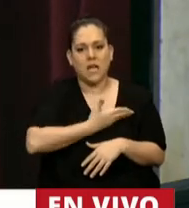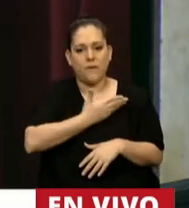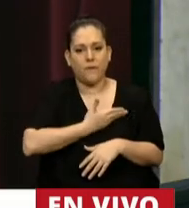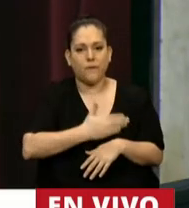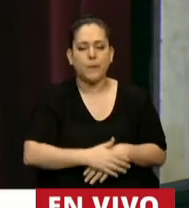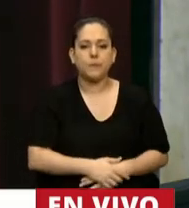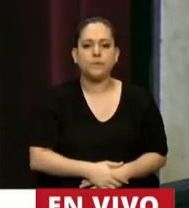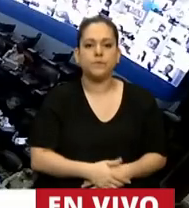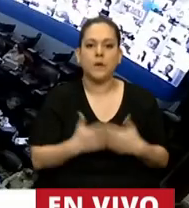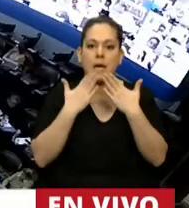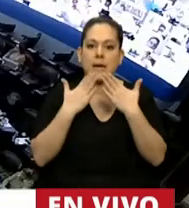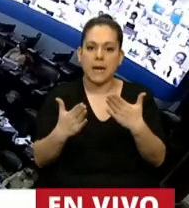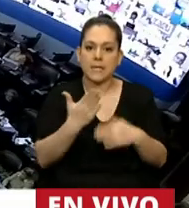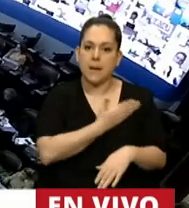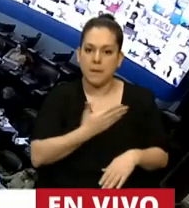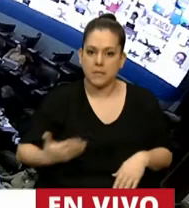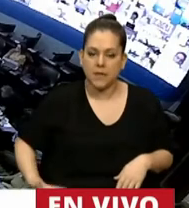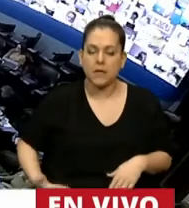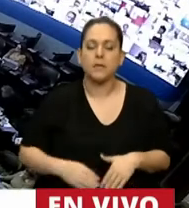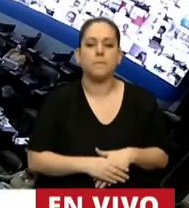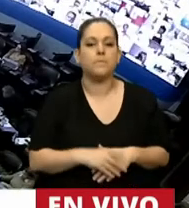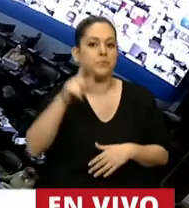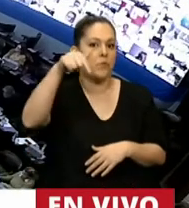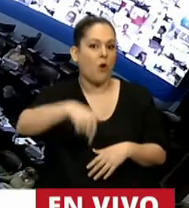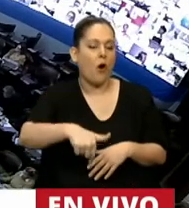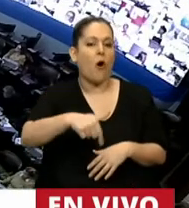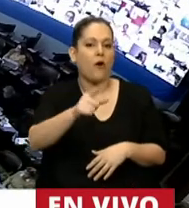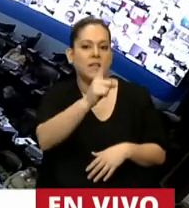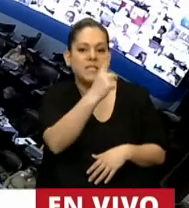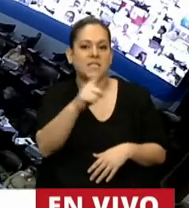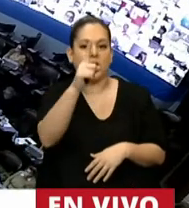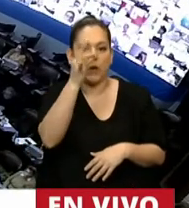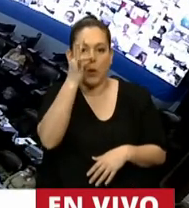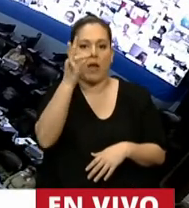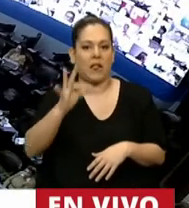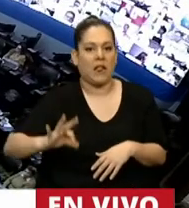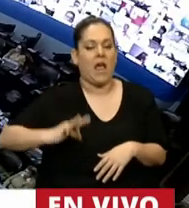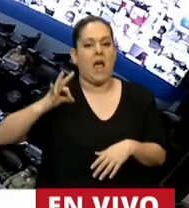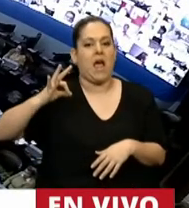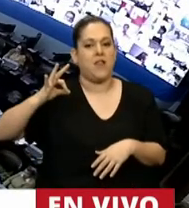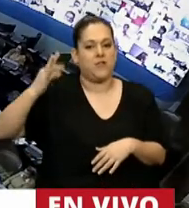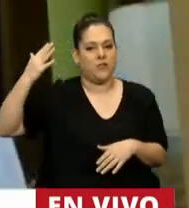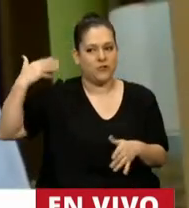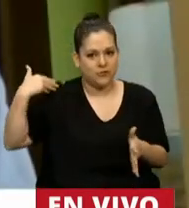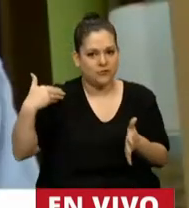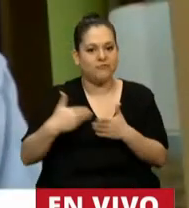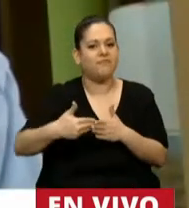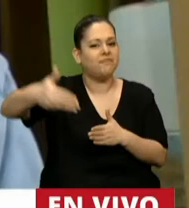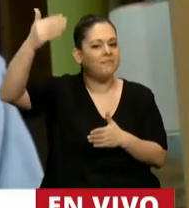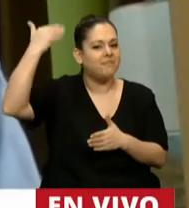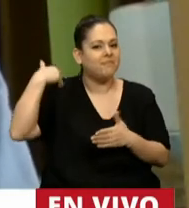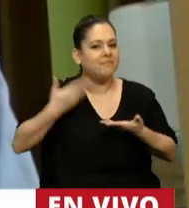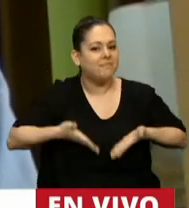Gracias señor presidente. Hoy se cumplen 120 años del nacimiento del